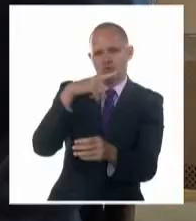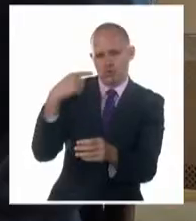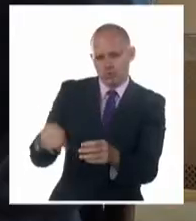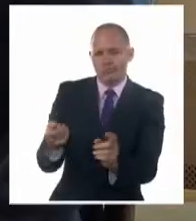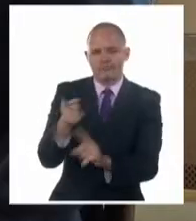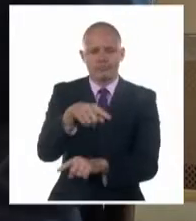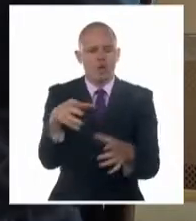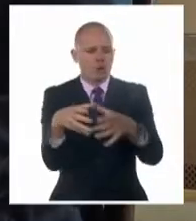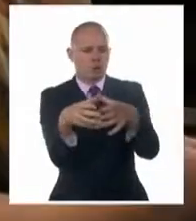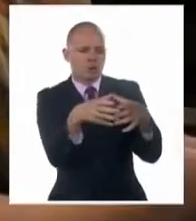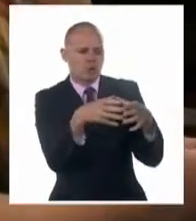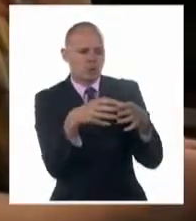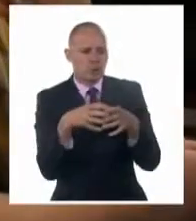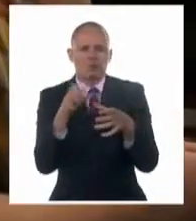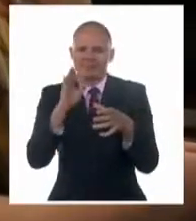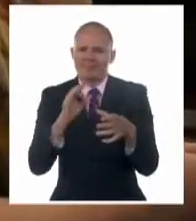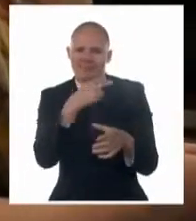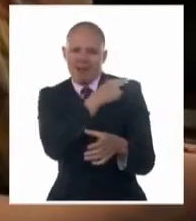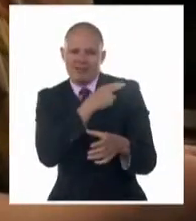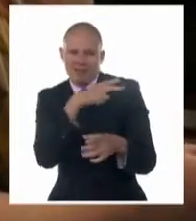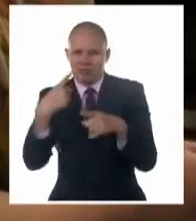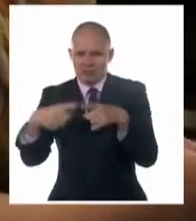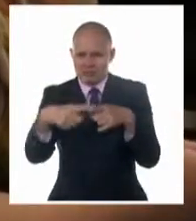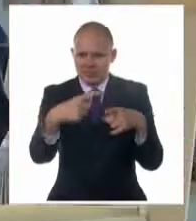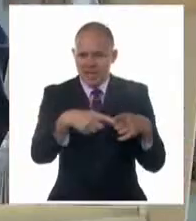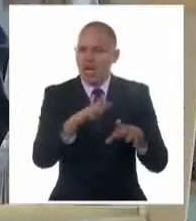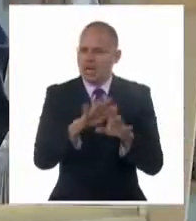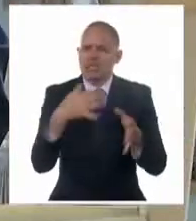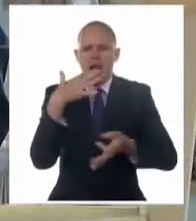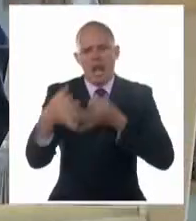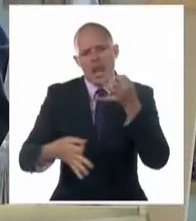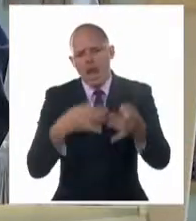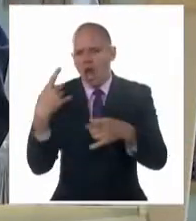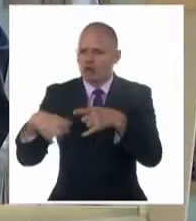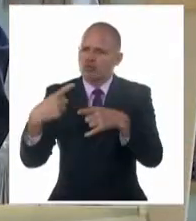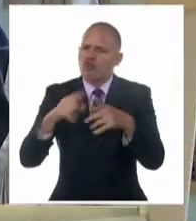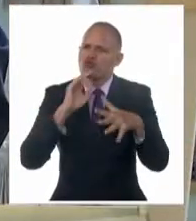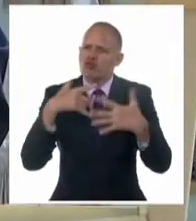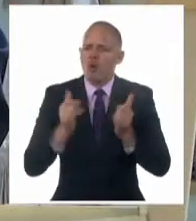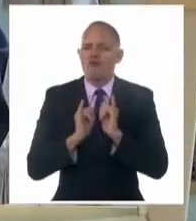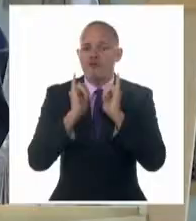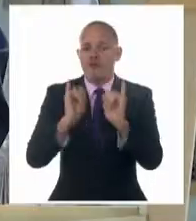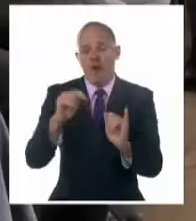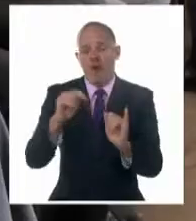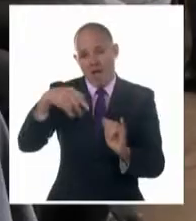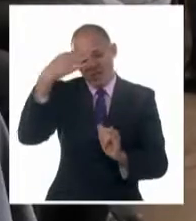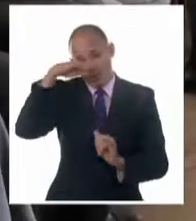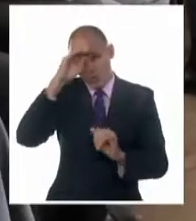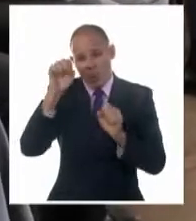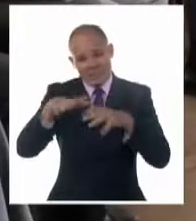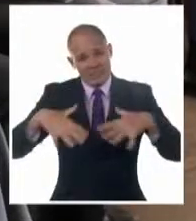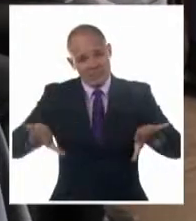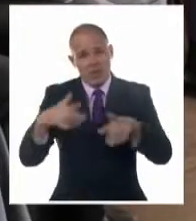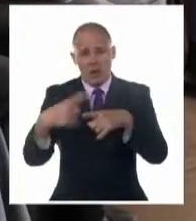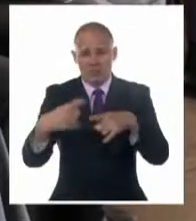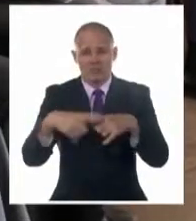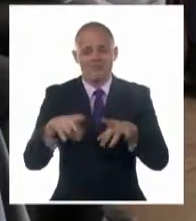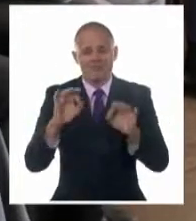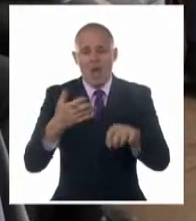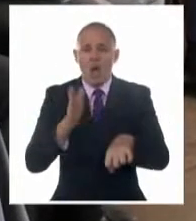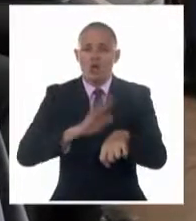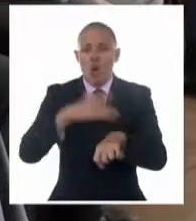las entidades oficiales del Estado. Actualizó a los participantes sobre la compleja situación que vive el país derivada